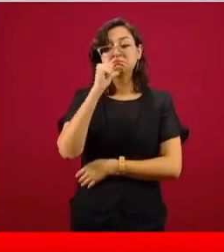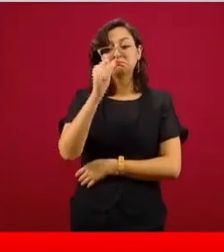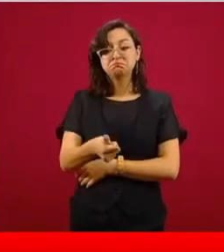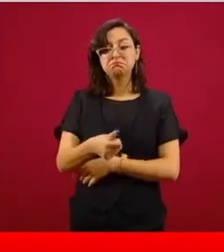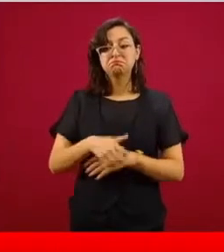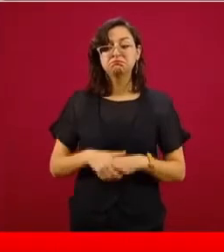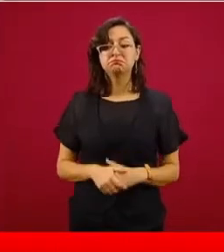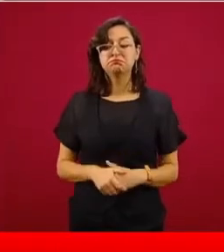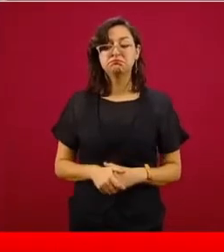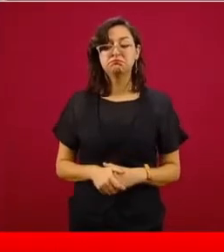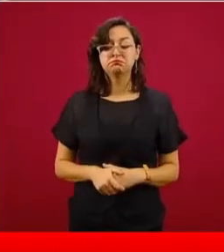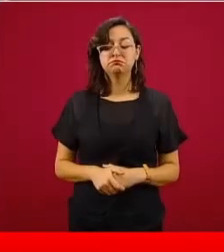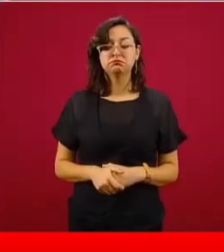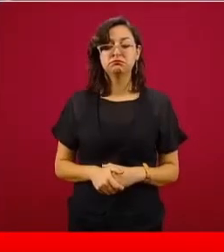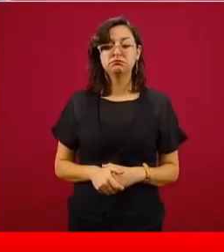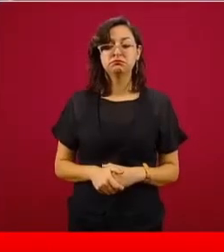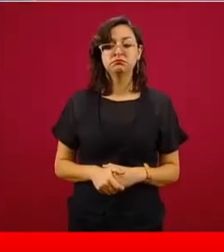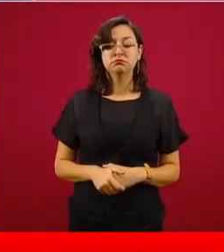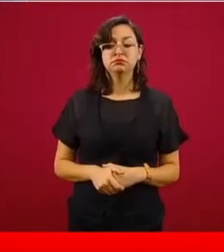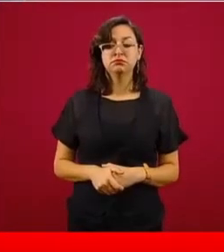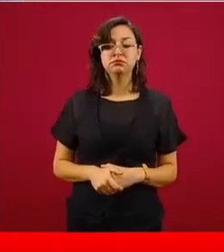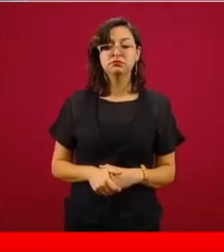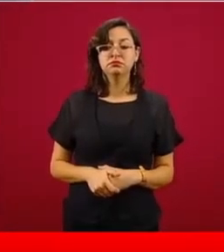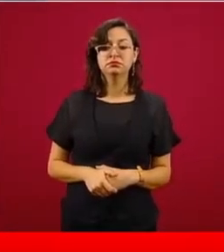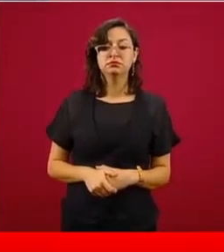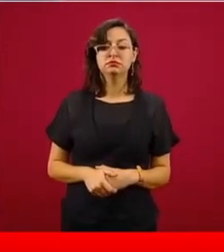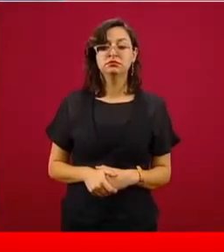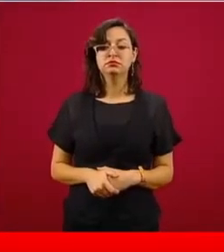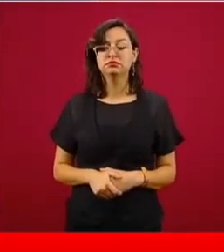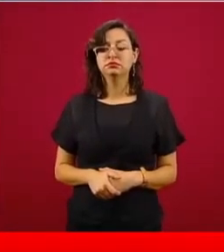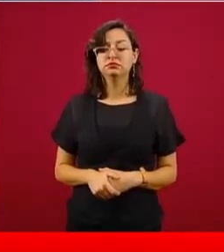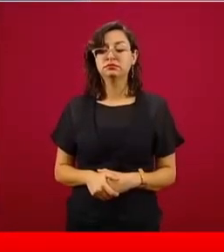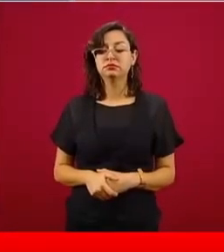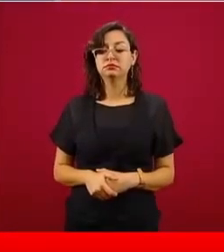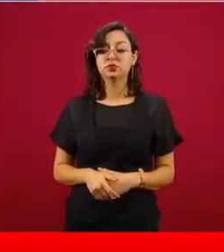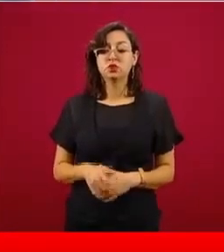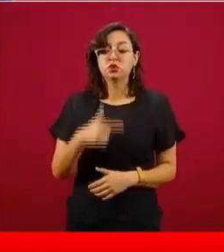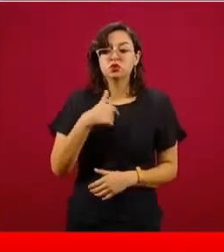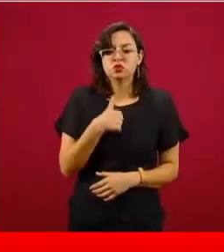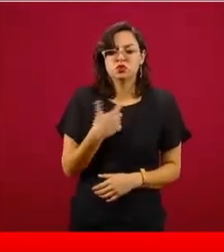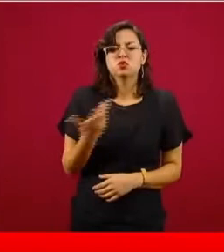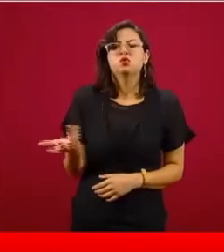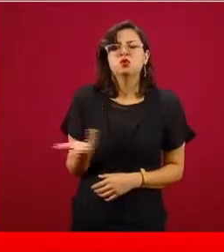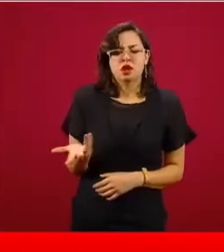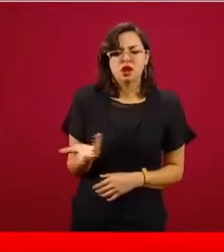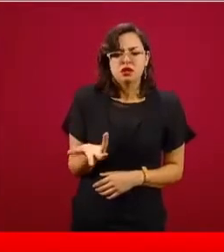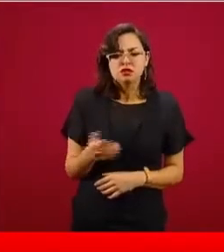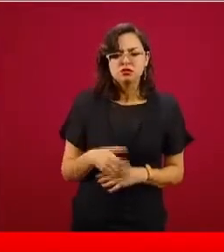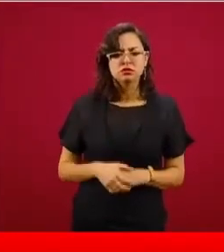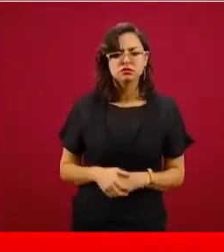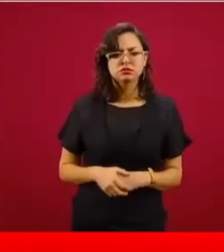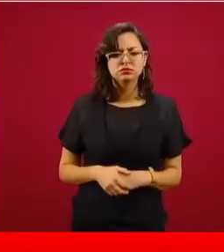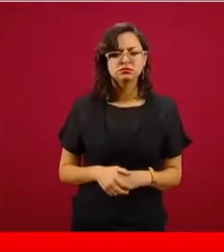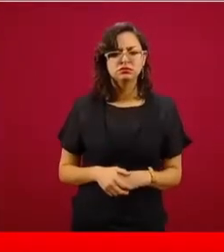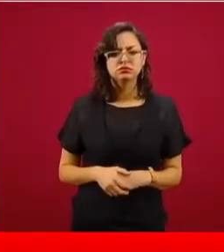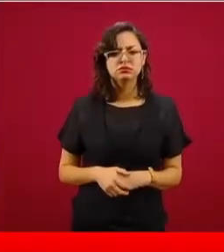pues lo que estoy haciendo es que se